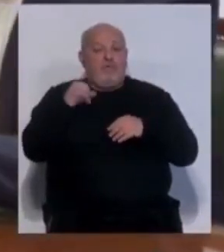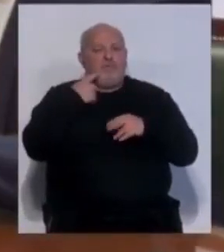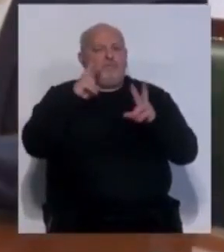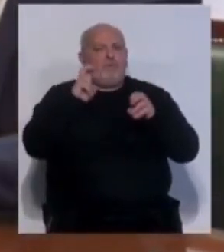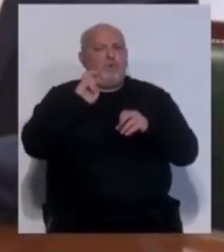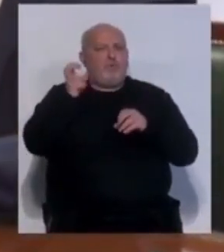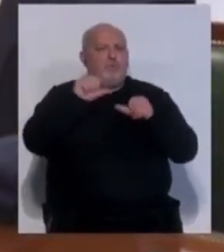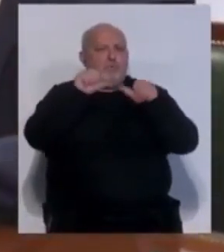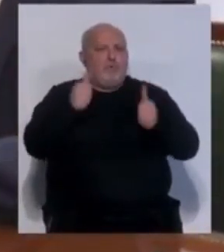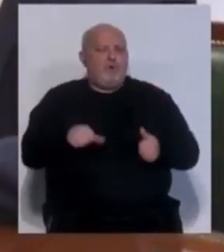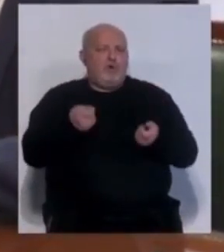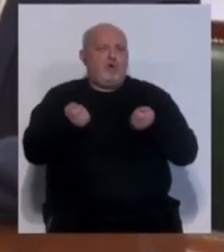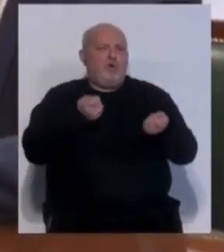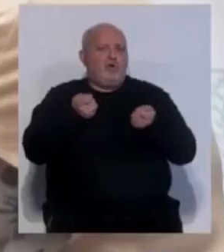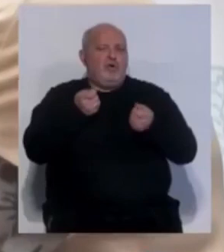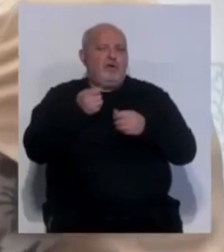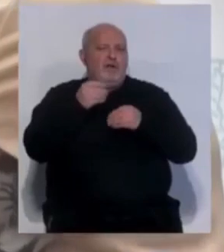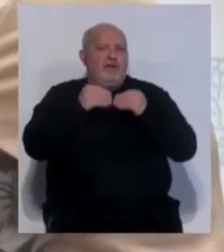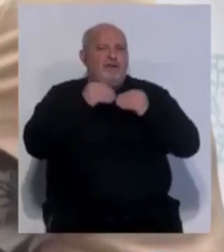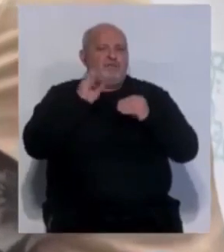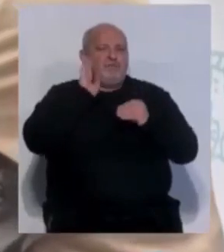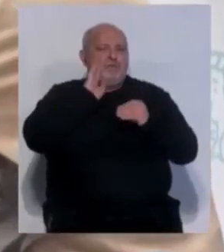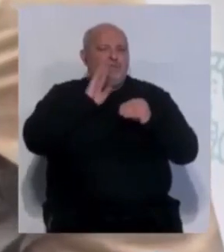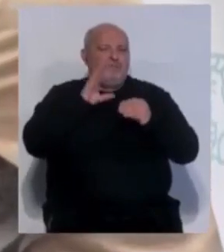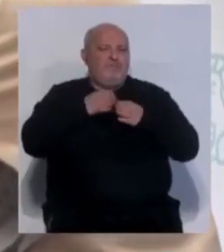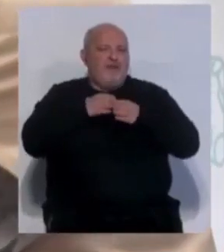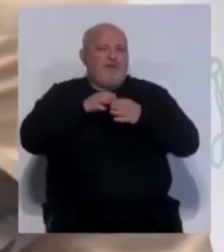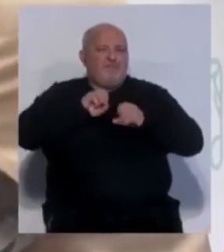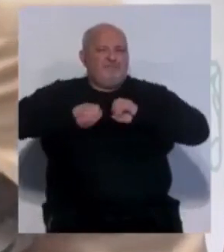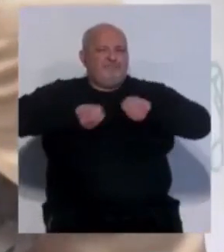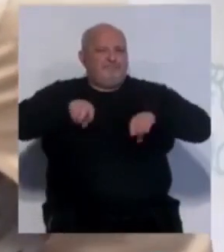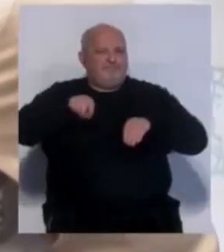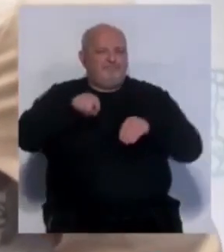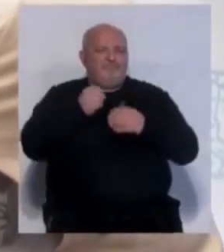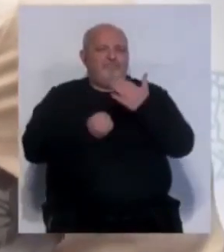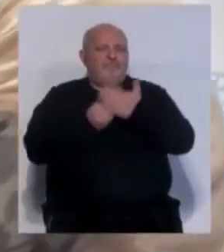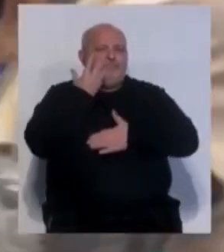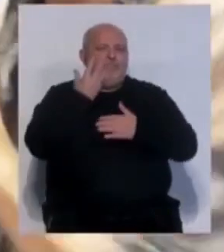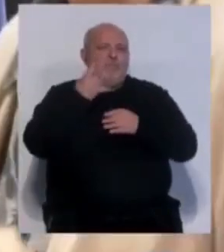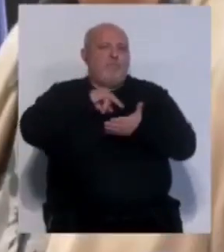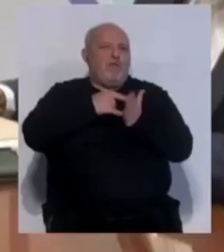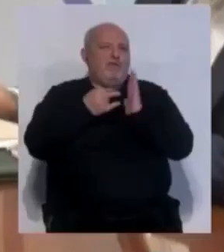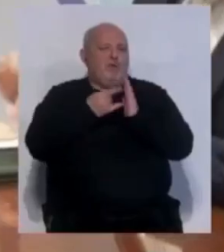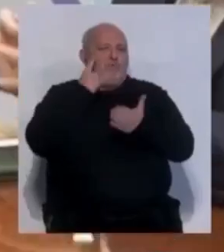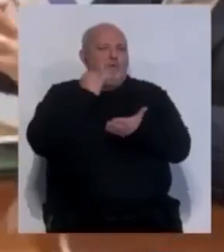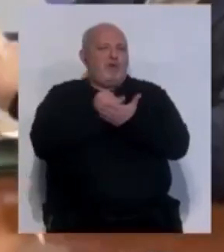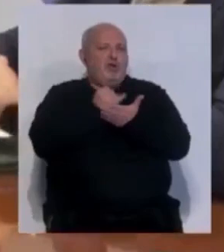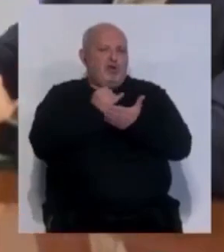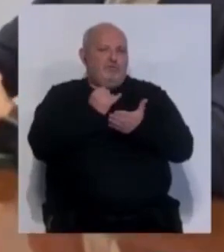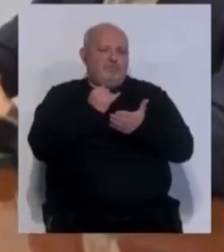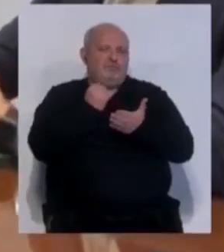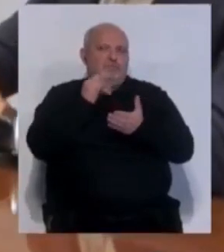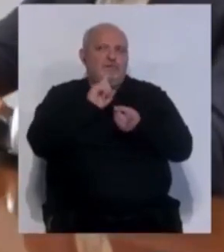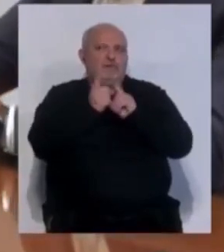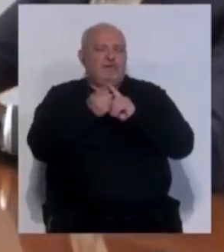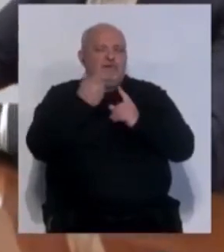planteado un nuevo modelo de control de los residuos que generan las embarcaciones. Así ha propuesto la creación de un proyecto piloto para garantizar